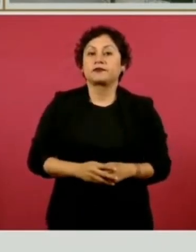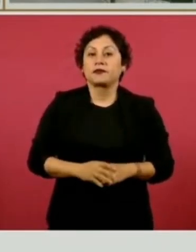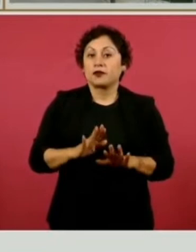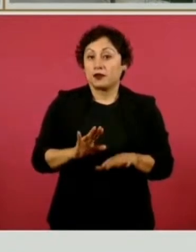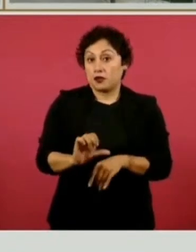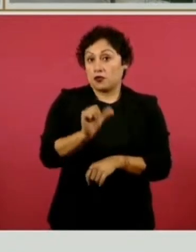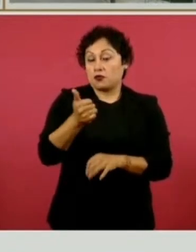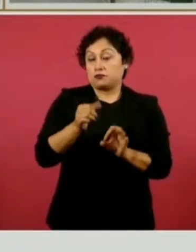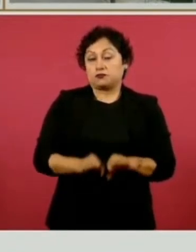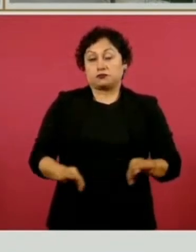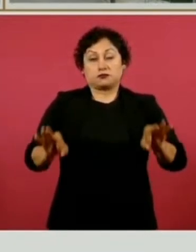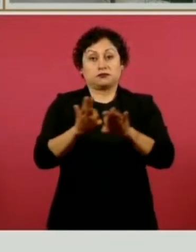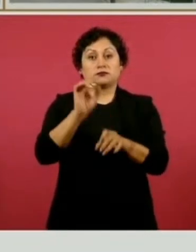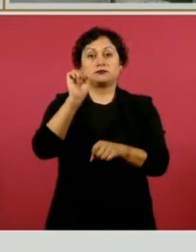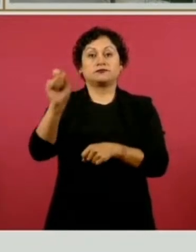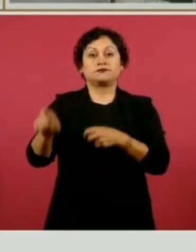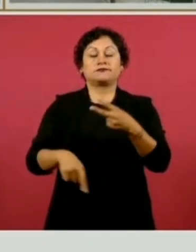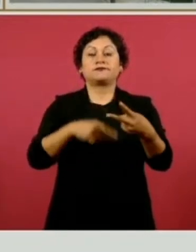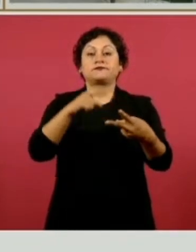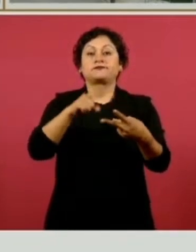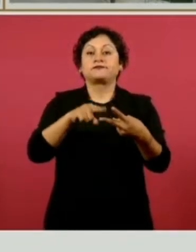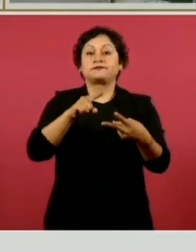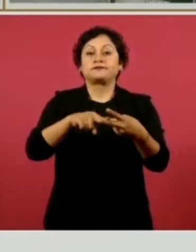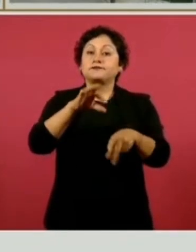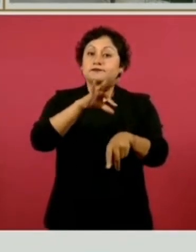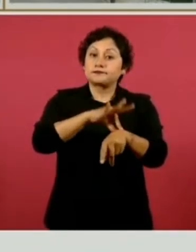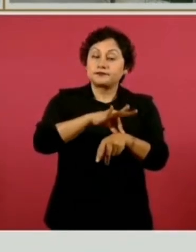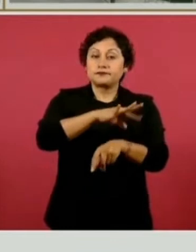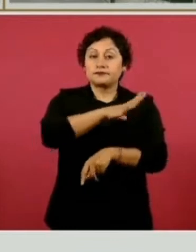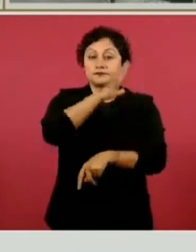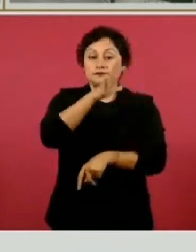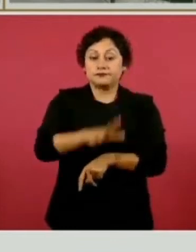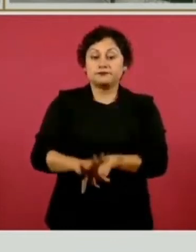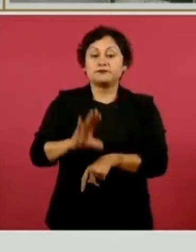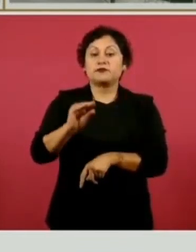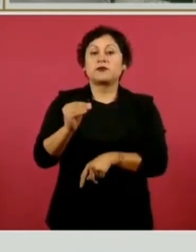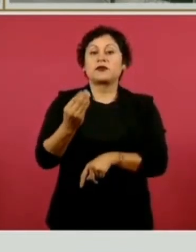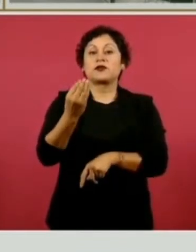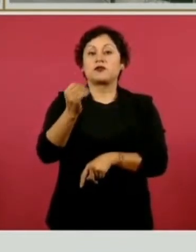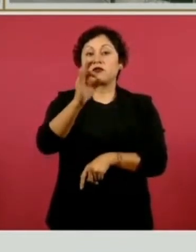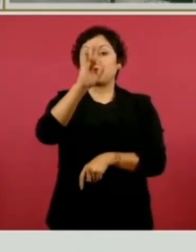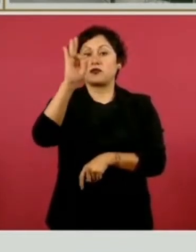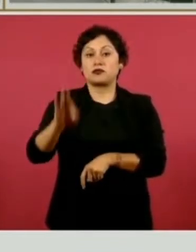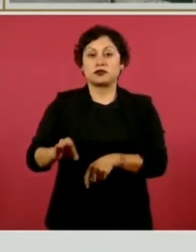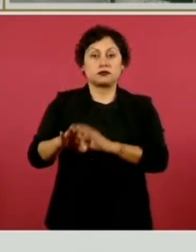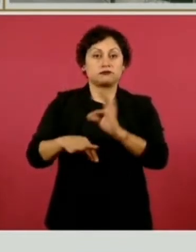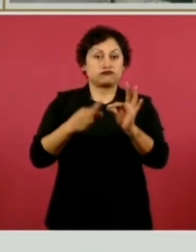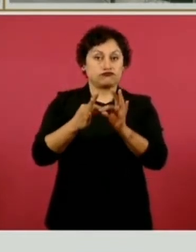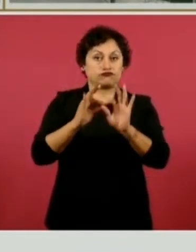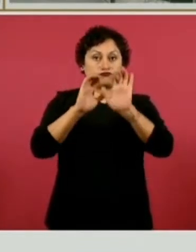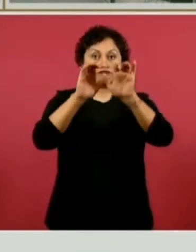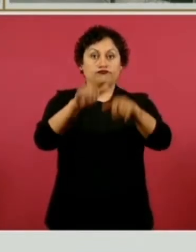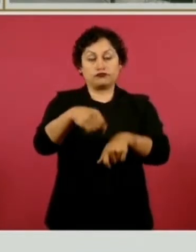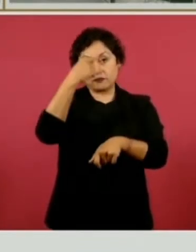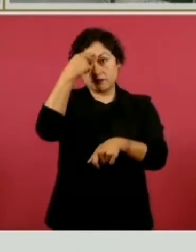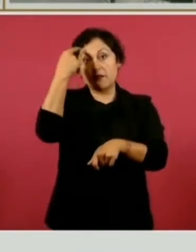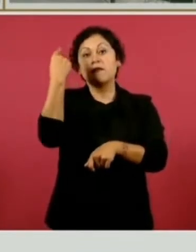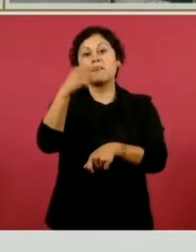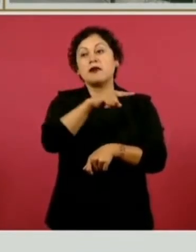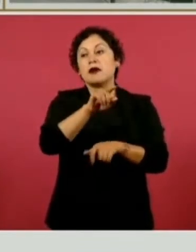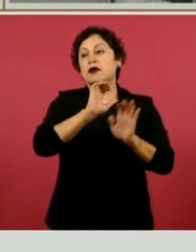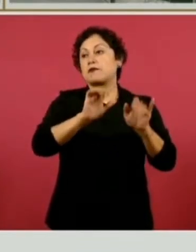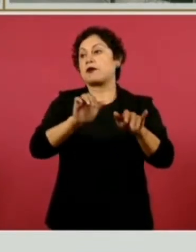ya llevamos 99 por ciento de contratación de médicos y médicas generales para centros de salud, con la intención de que abran todos los turnos de lunes